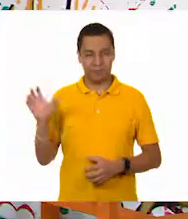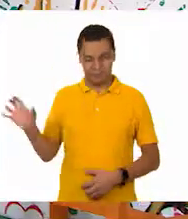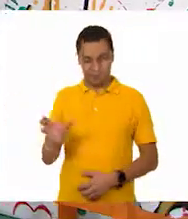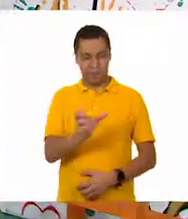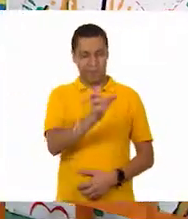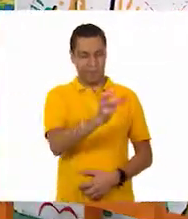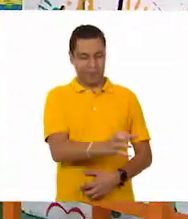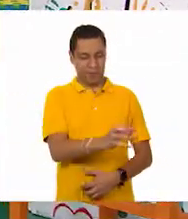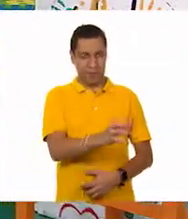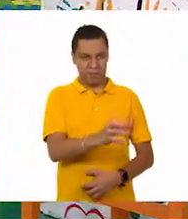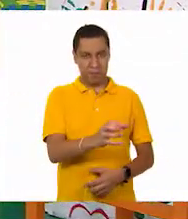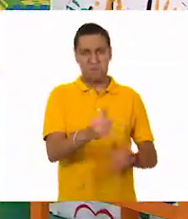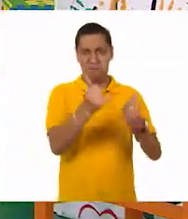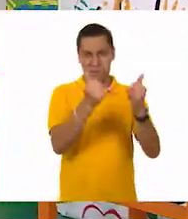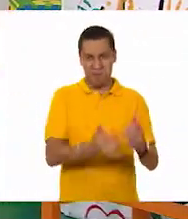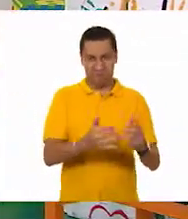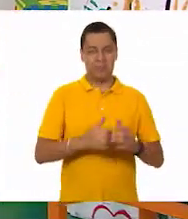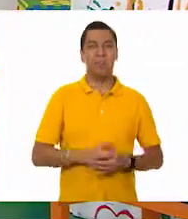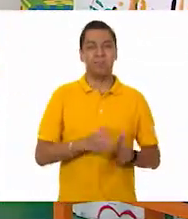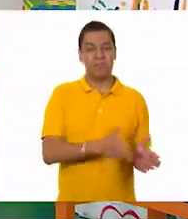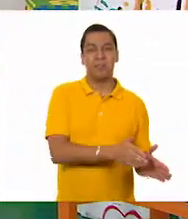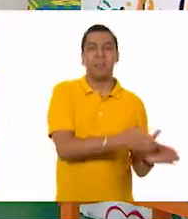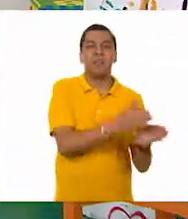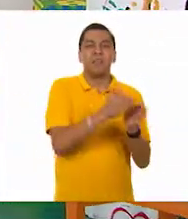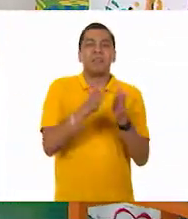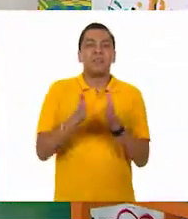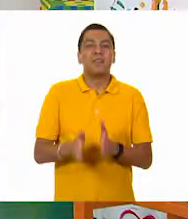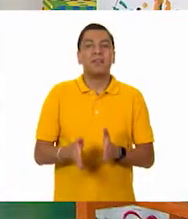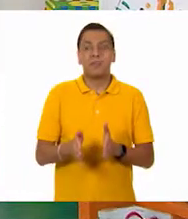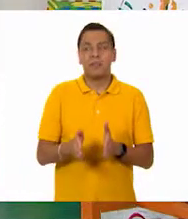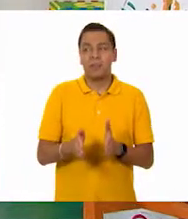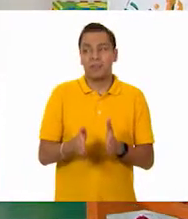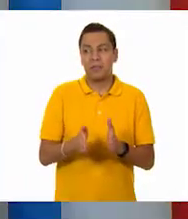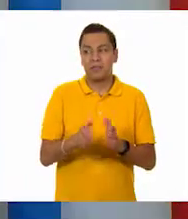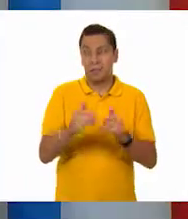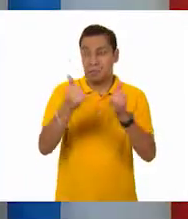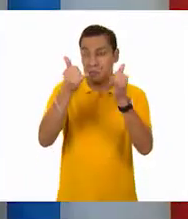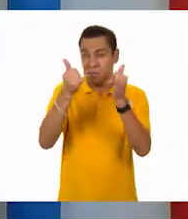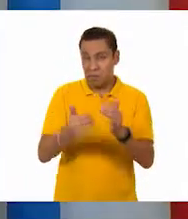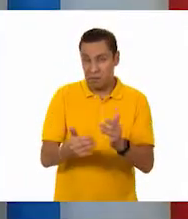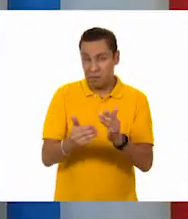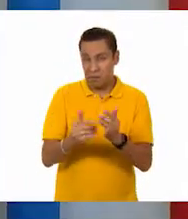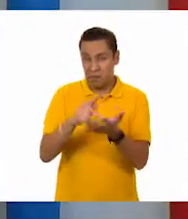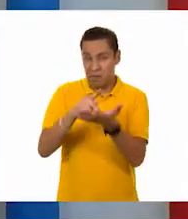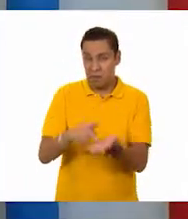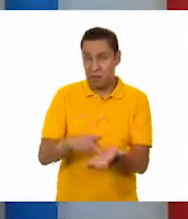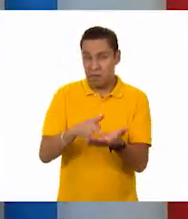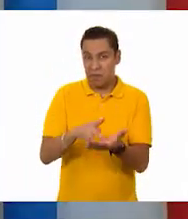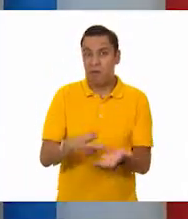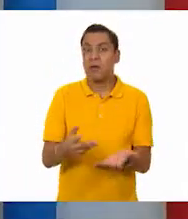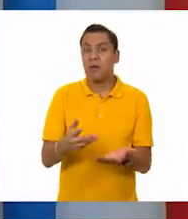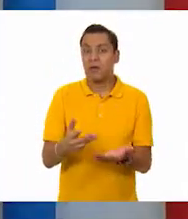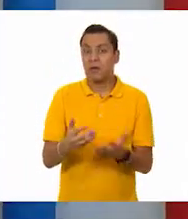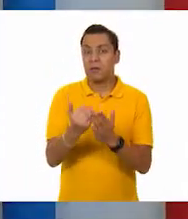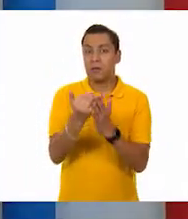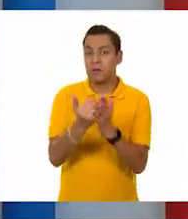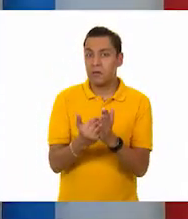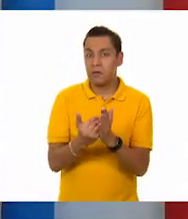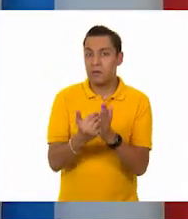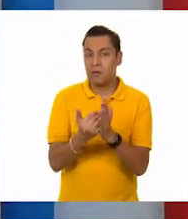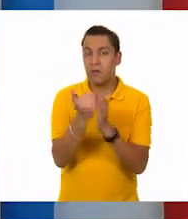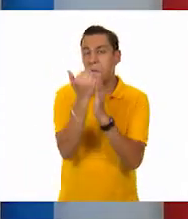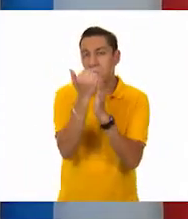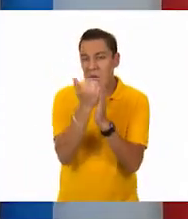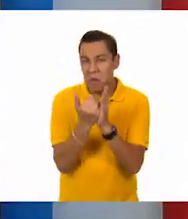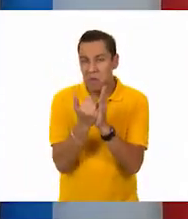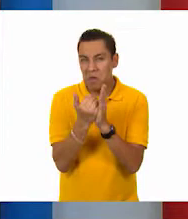yo creo que es la papa. Yo creo que es la papa. Muy bien, Oscar. Ahora, de los productos que quedan, ¿cuál te gustaría para el segundo? Pues no